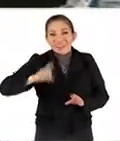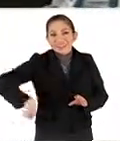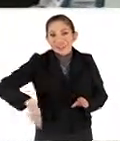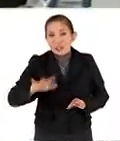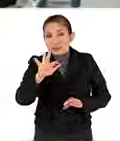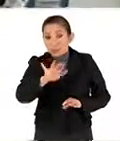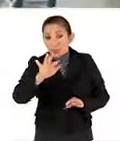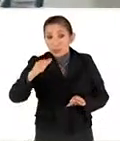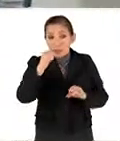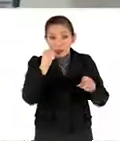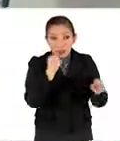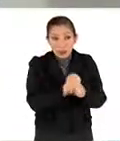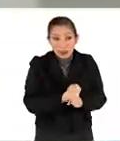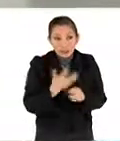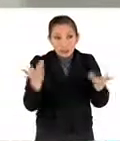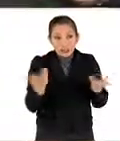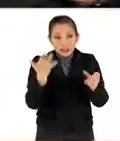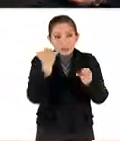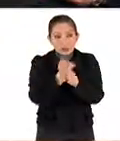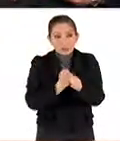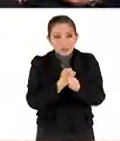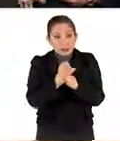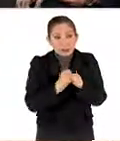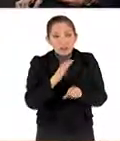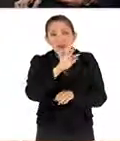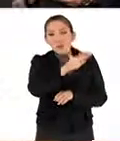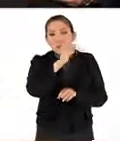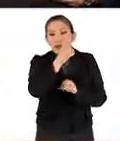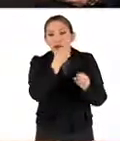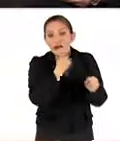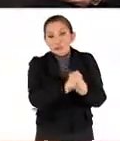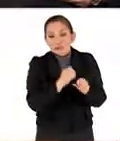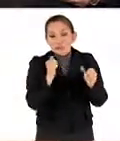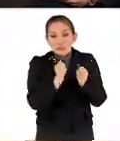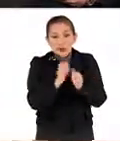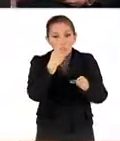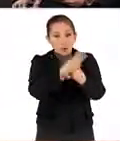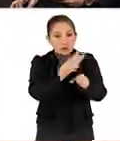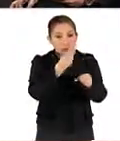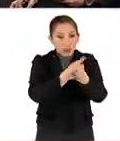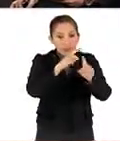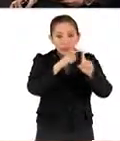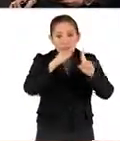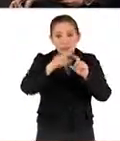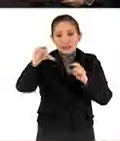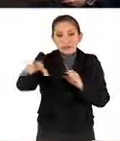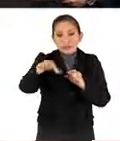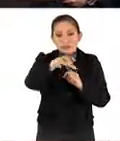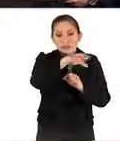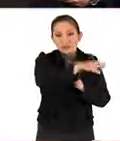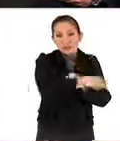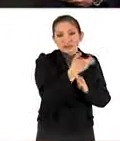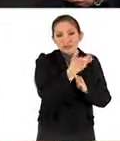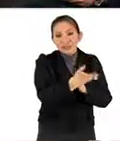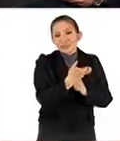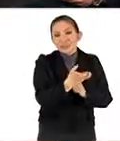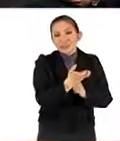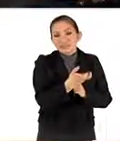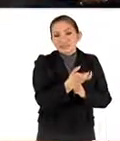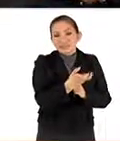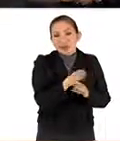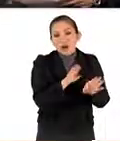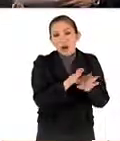más de 50 años haciendo investigación, más de 50 años con posgrados en distintas áreas. En ese sentido, ¿cómo